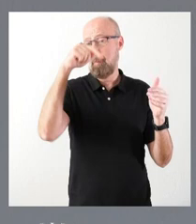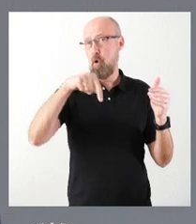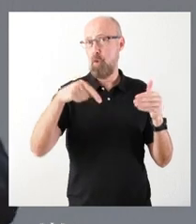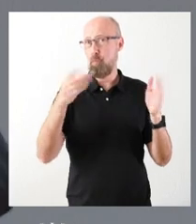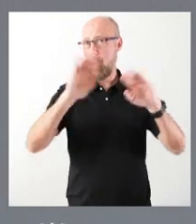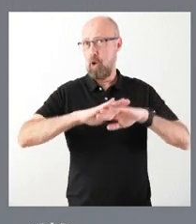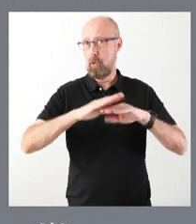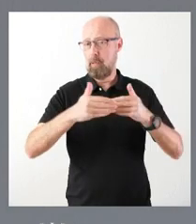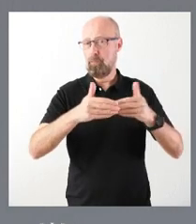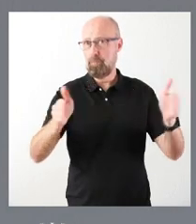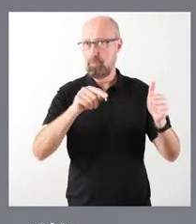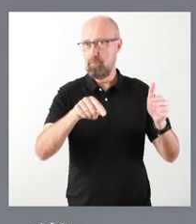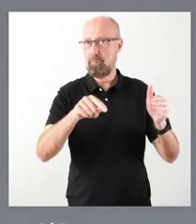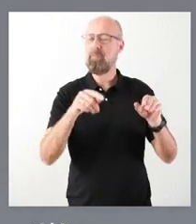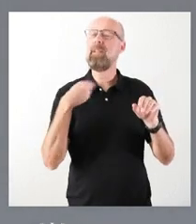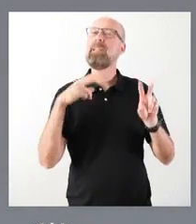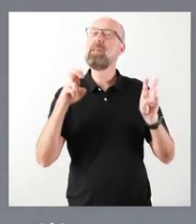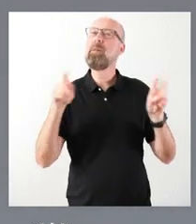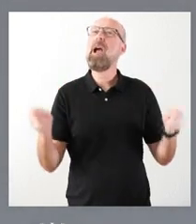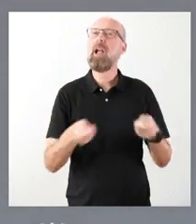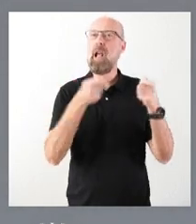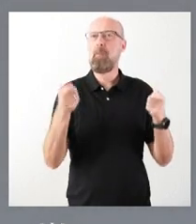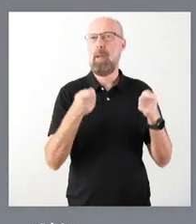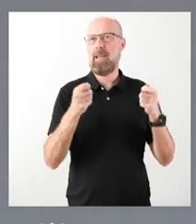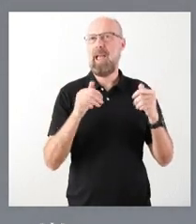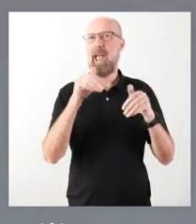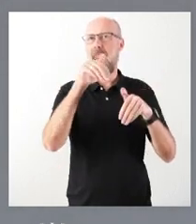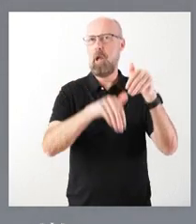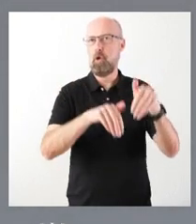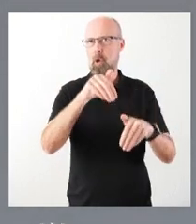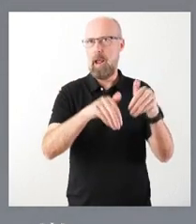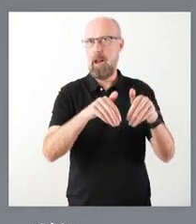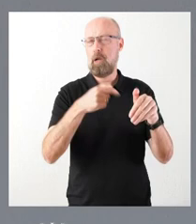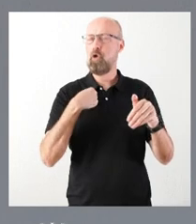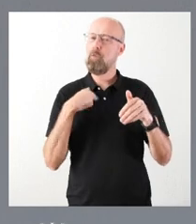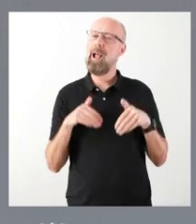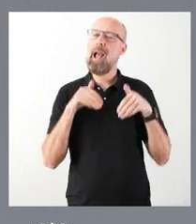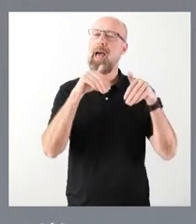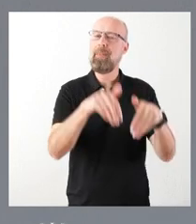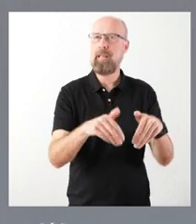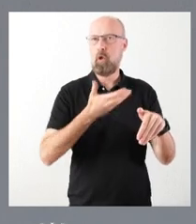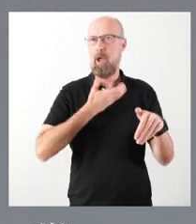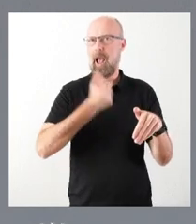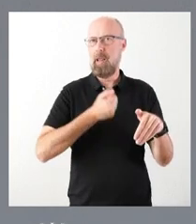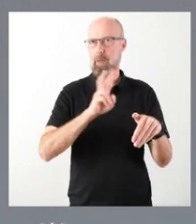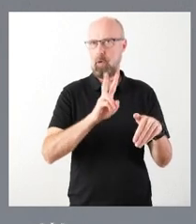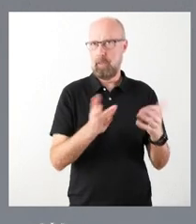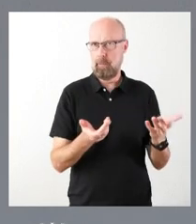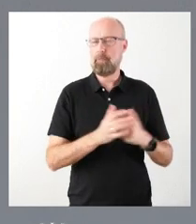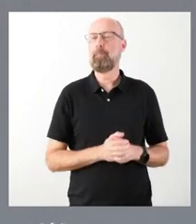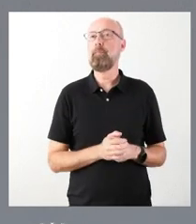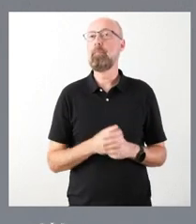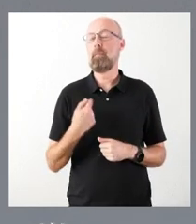ustedes, la procedente campaña electoral como candidato a la alcaldía de Valladolid. Significarles, y